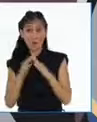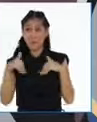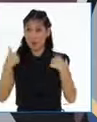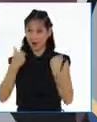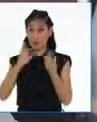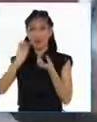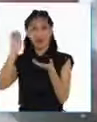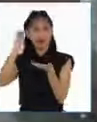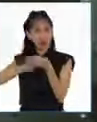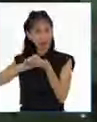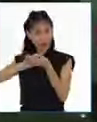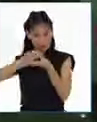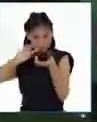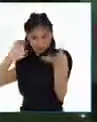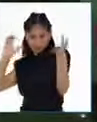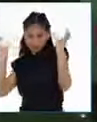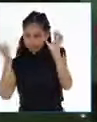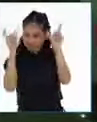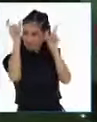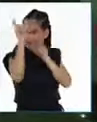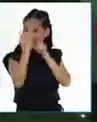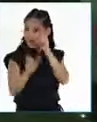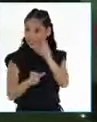otra vez?